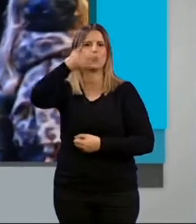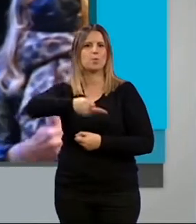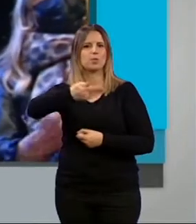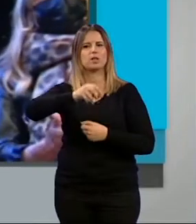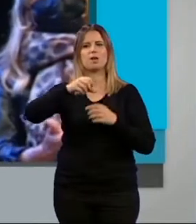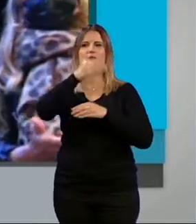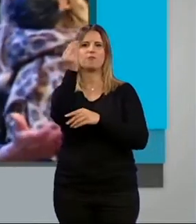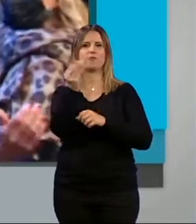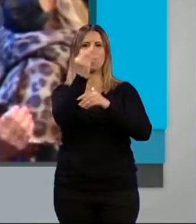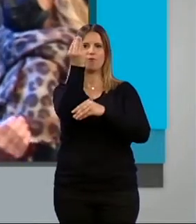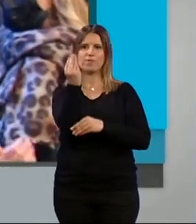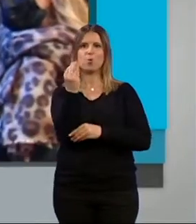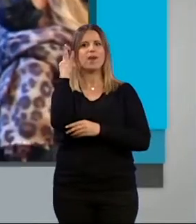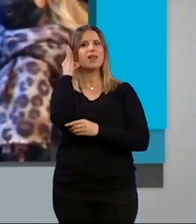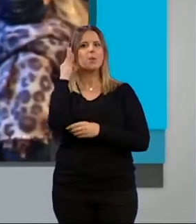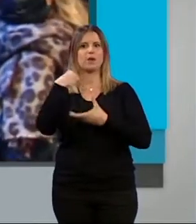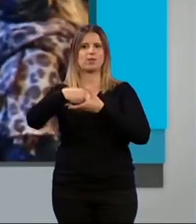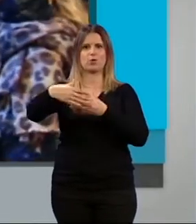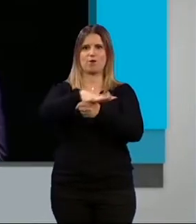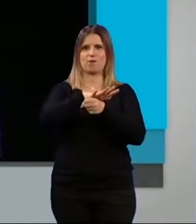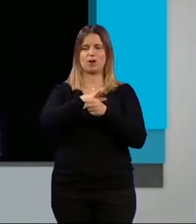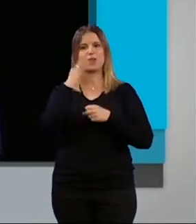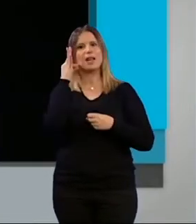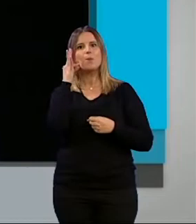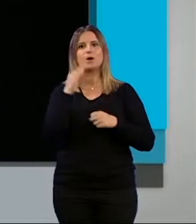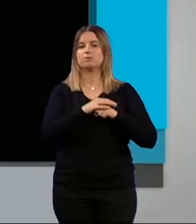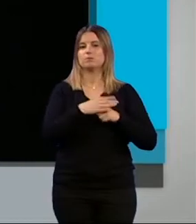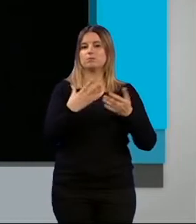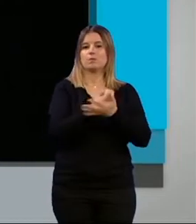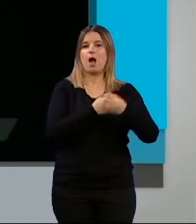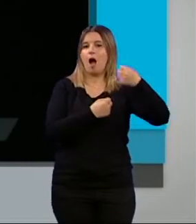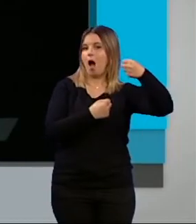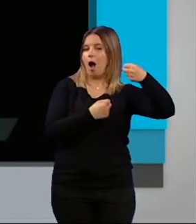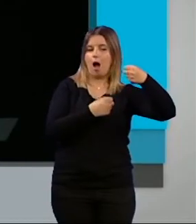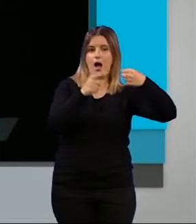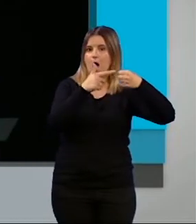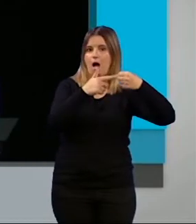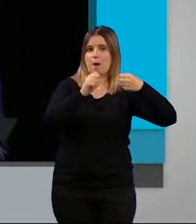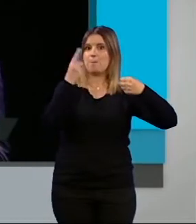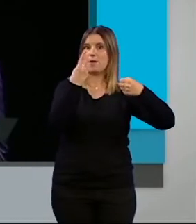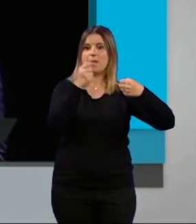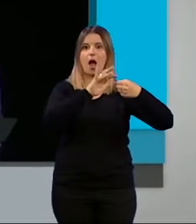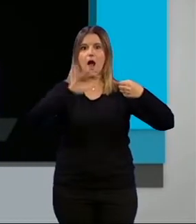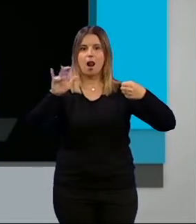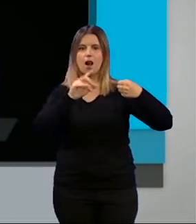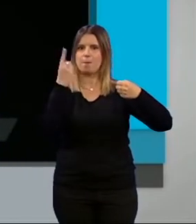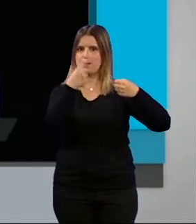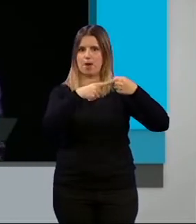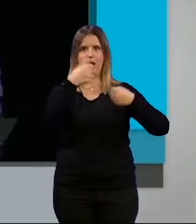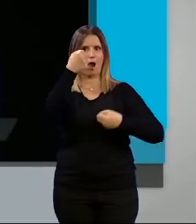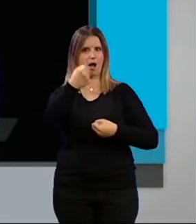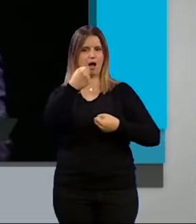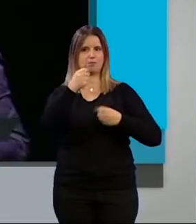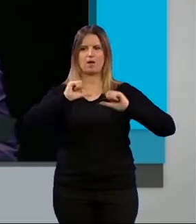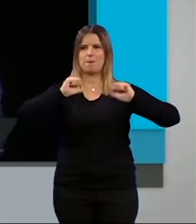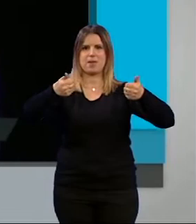mujer en los barrios de Granada. Sobre la A donde arranca todo, es la primera letra del abecedario y finalmente, al final, la A